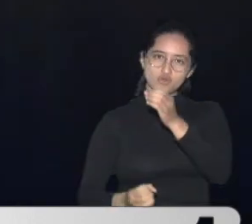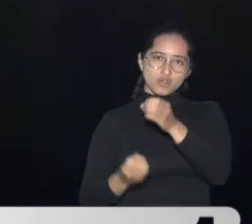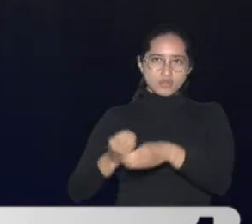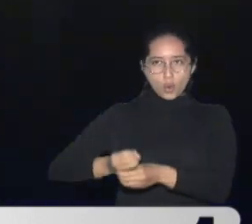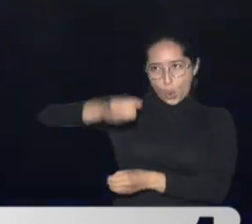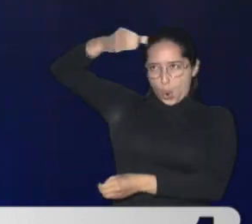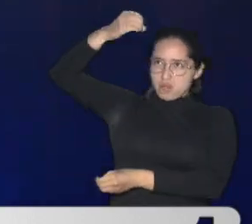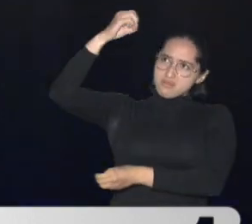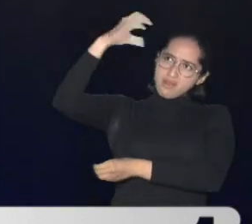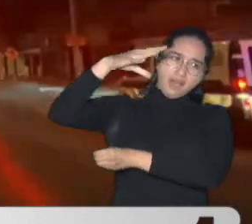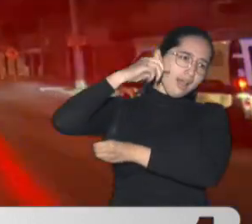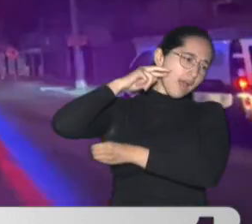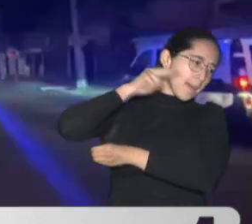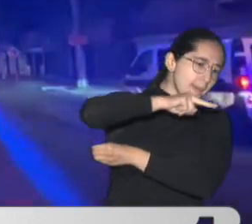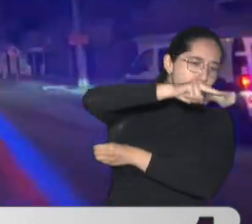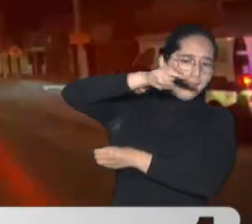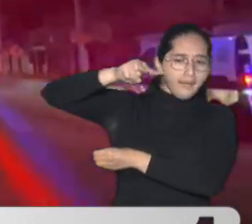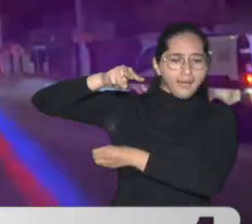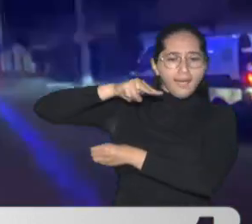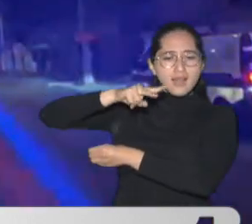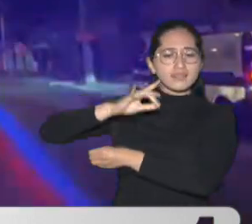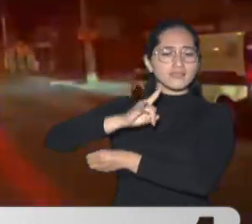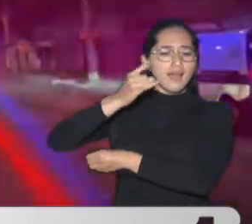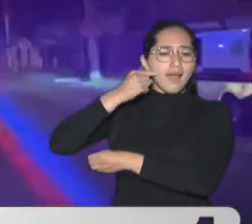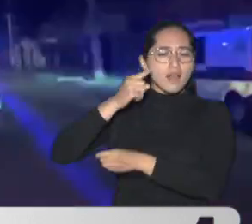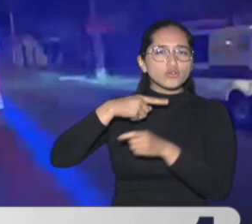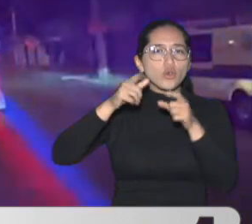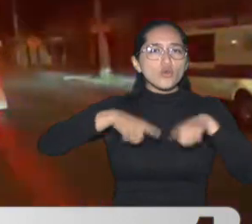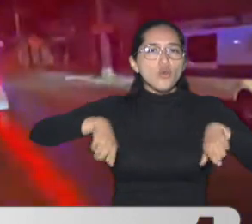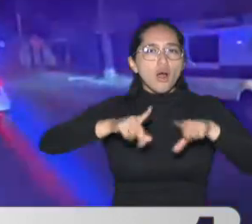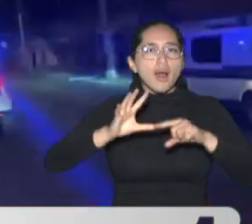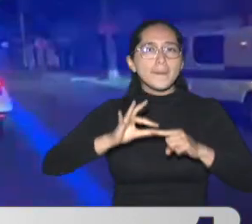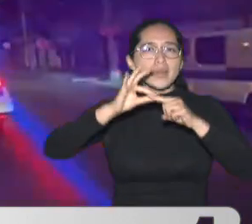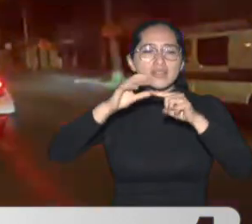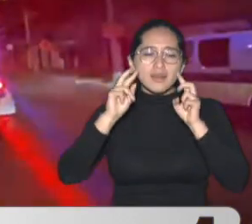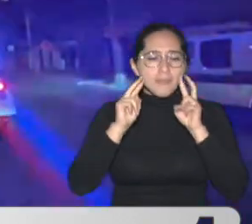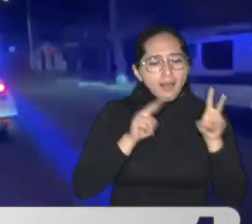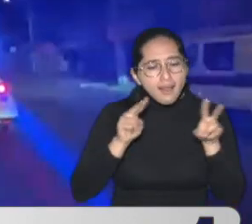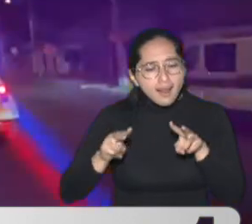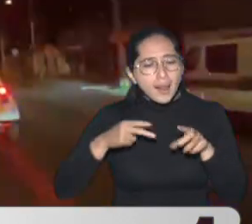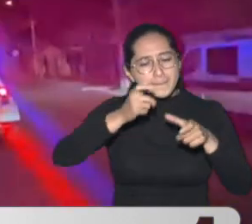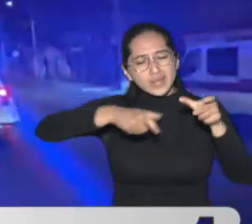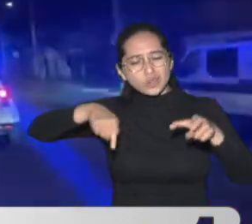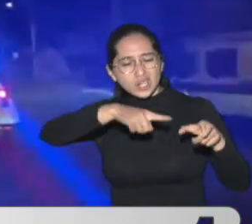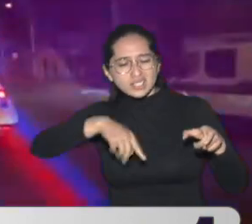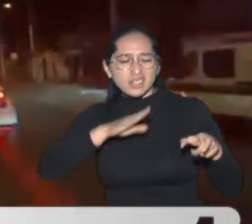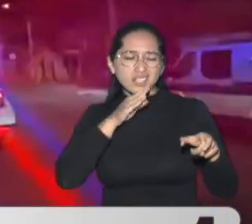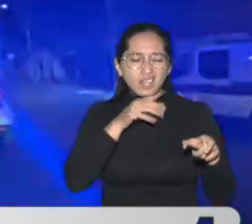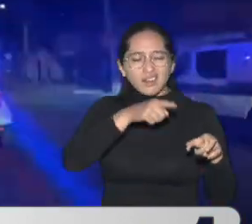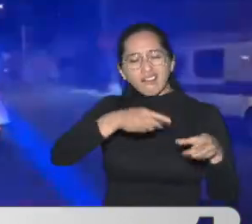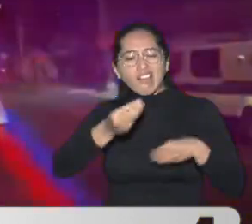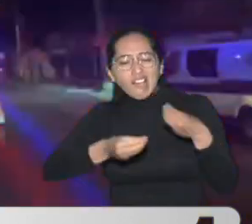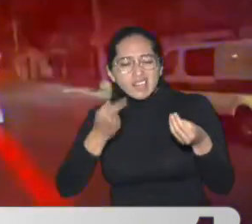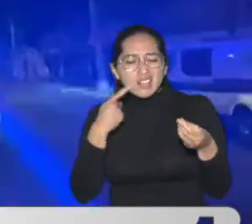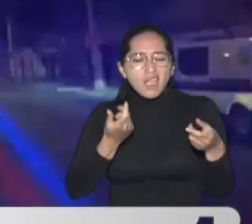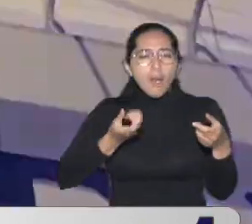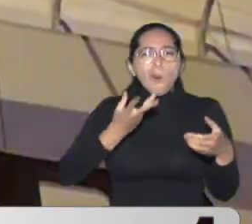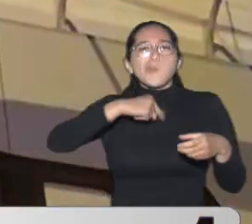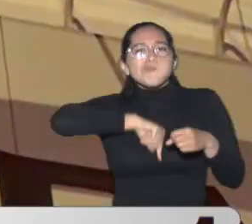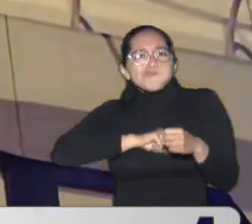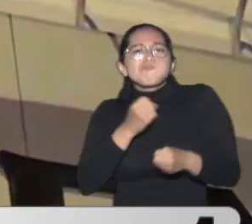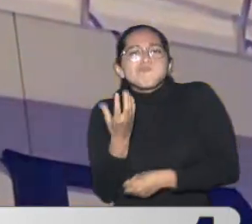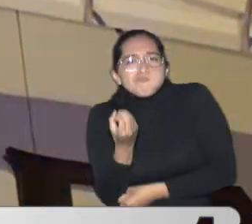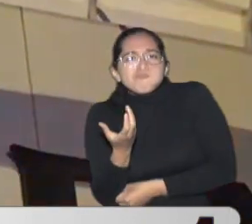Comercios Y también en algunos Lugares específicos Para espiar A todas estas personas También la policía Ha dicho Que han